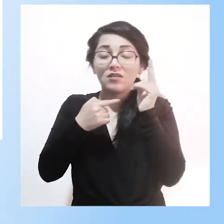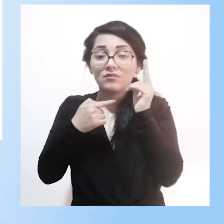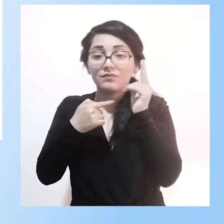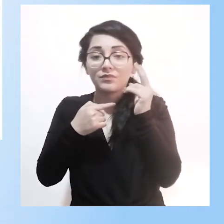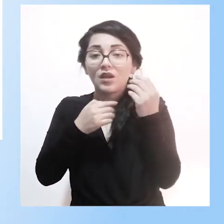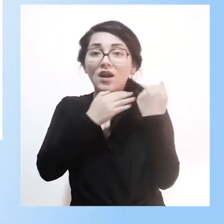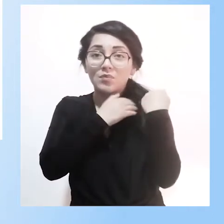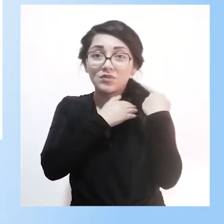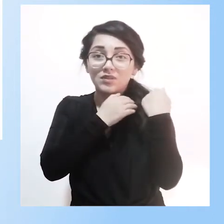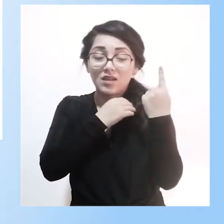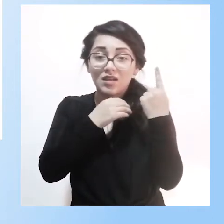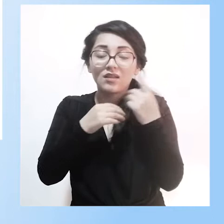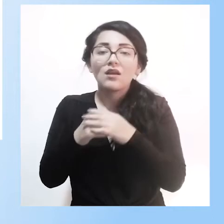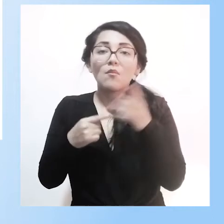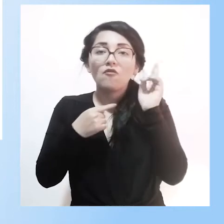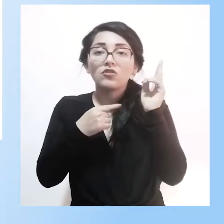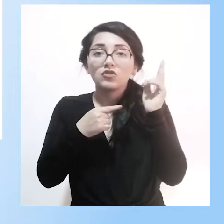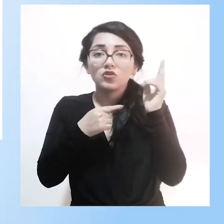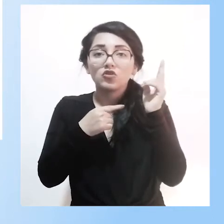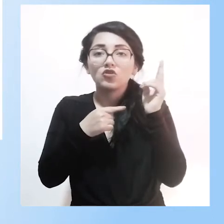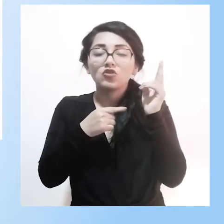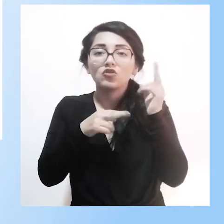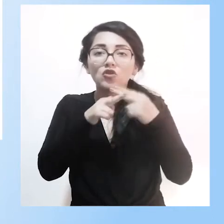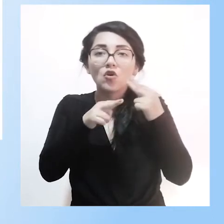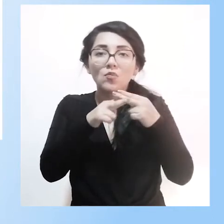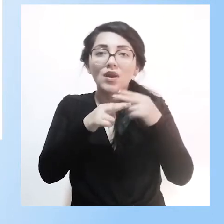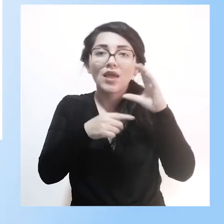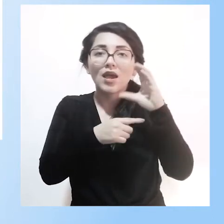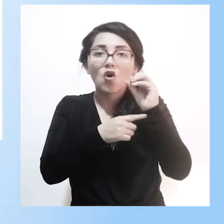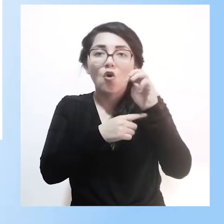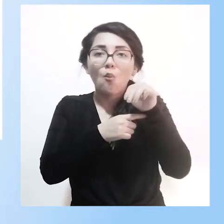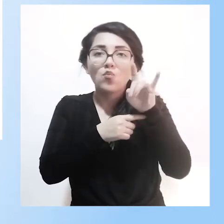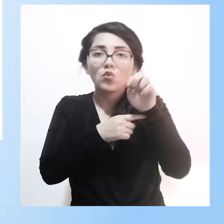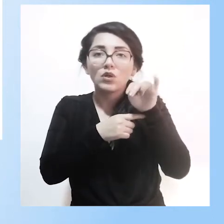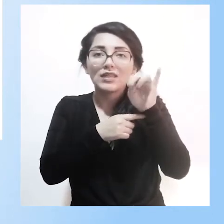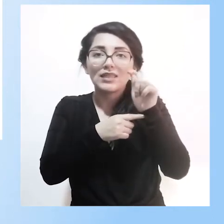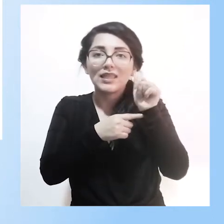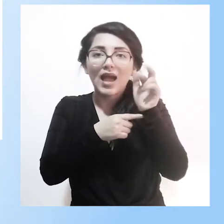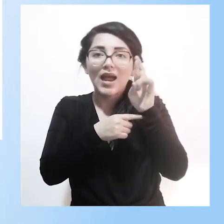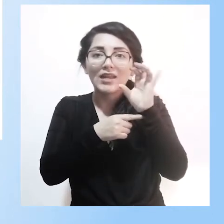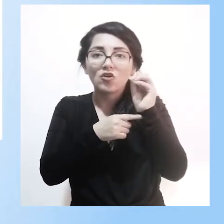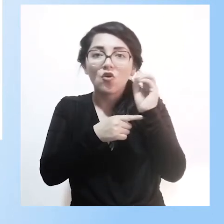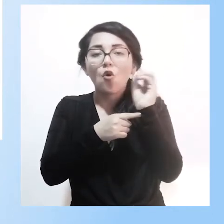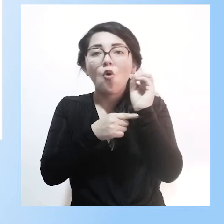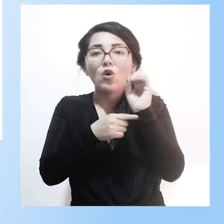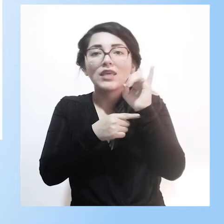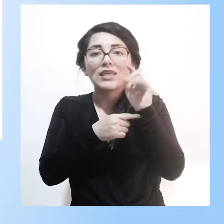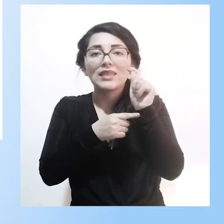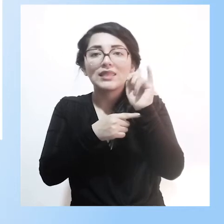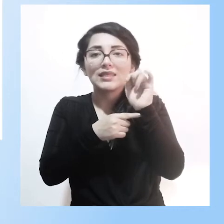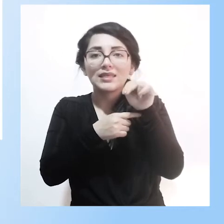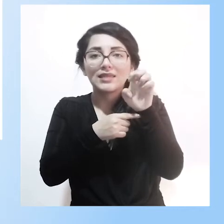denominados en Uruguay, maestros comunitarios y maestros itinerantes. Los itinerantes, quiere